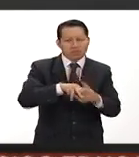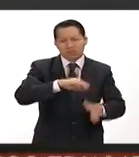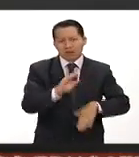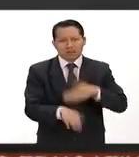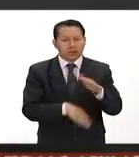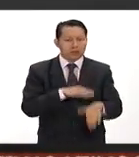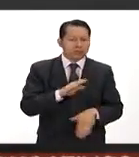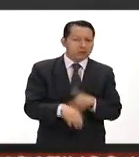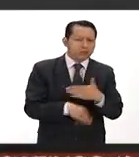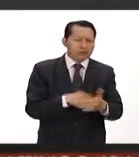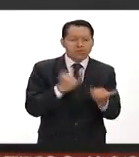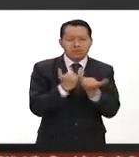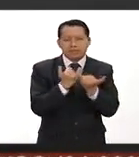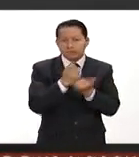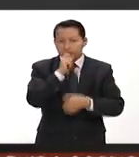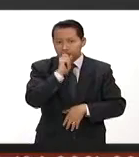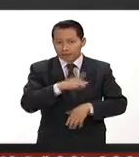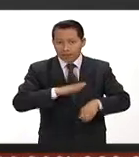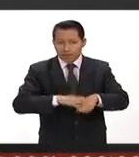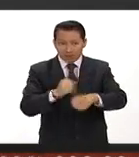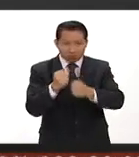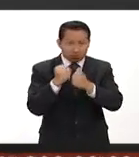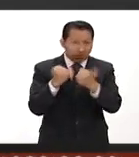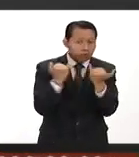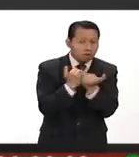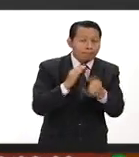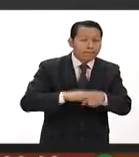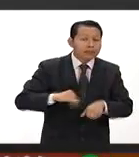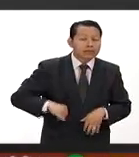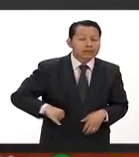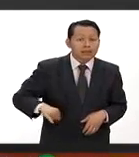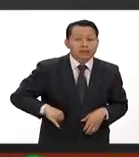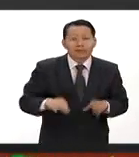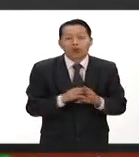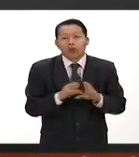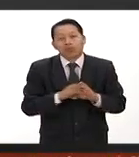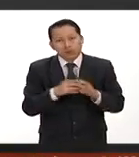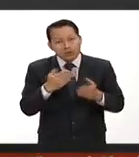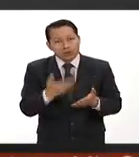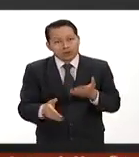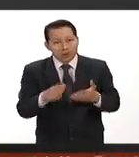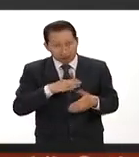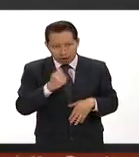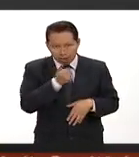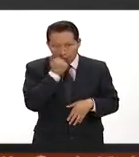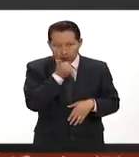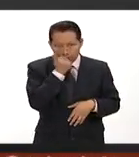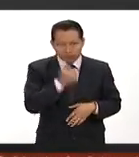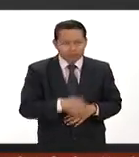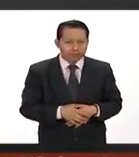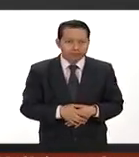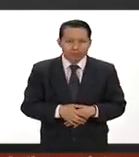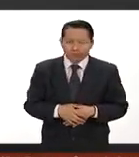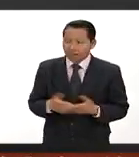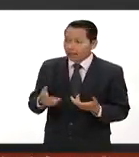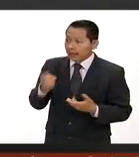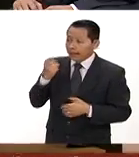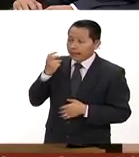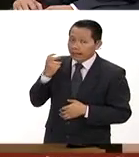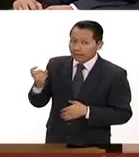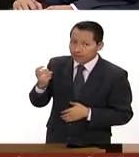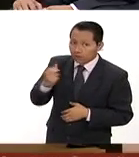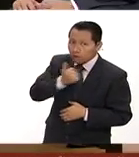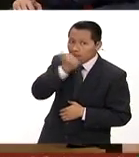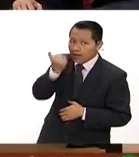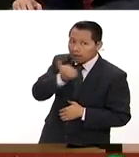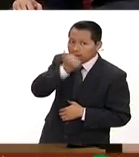pues está teniendo un mayor auge y un mayor interés por parte de las de los alumnos debe existir justamente hablando de los alumnos debe